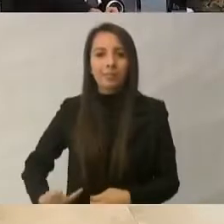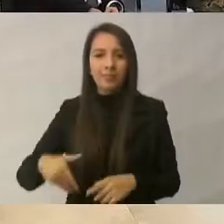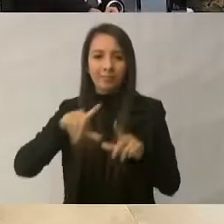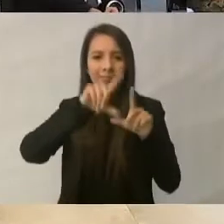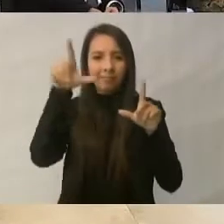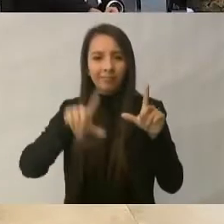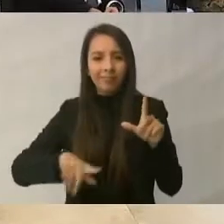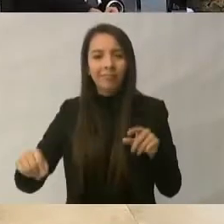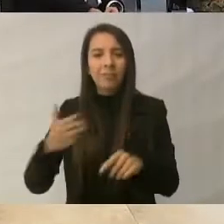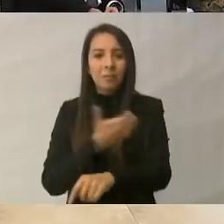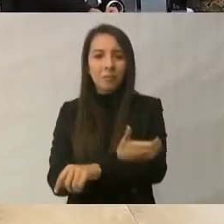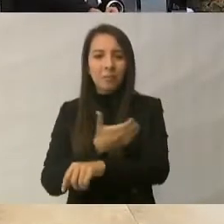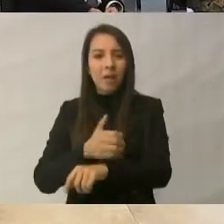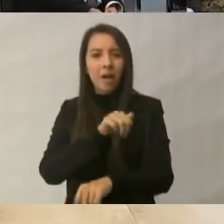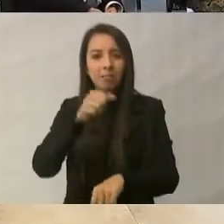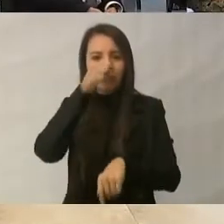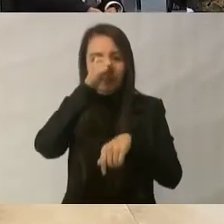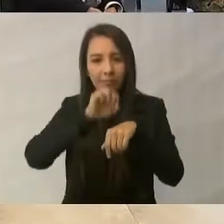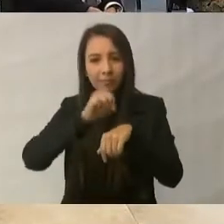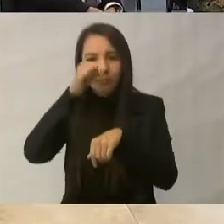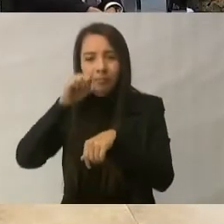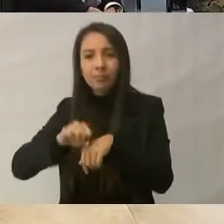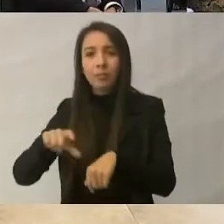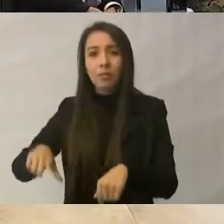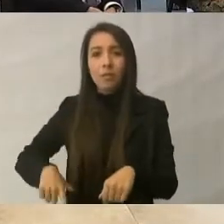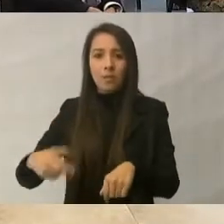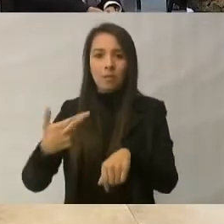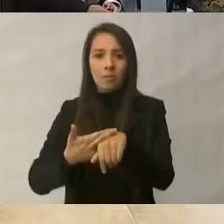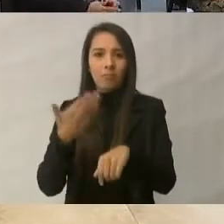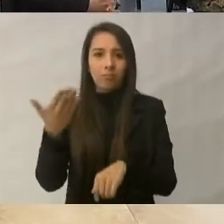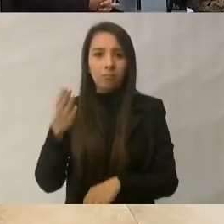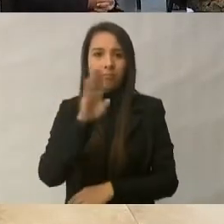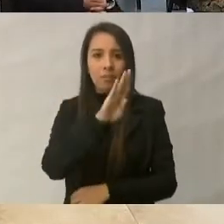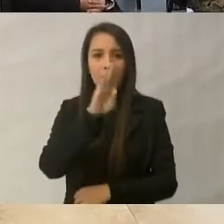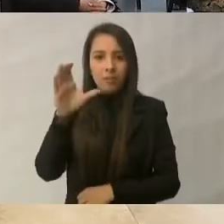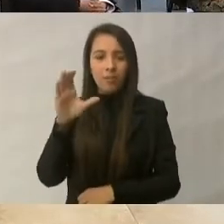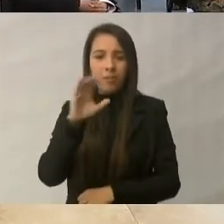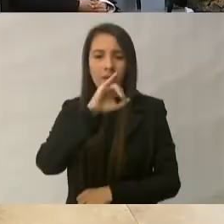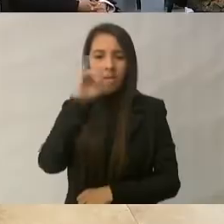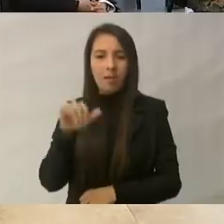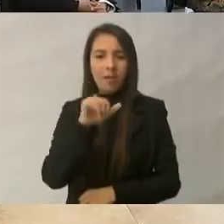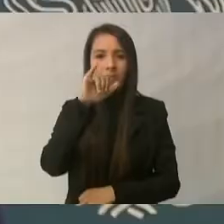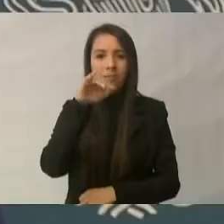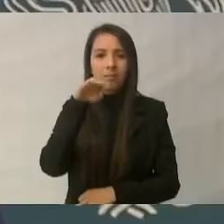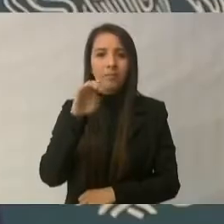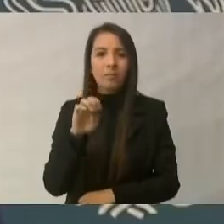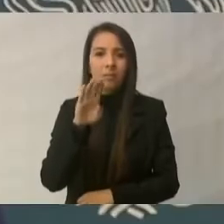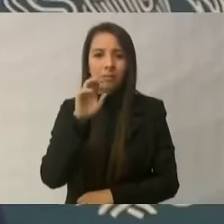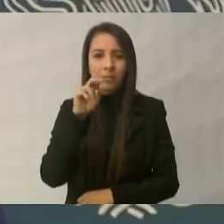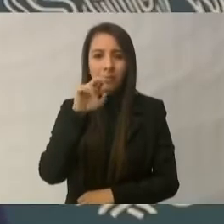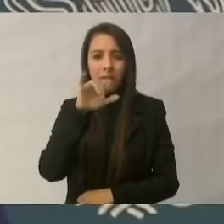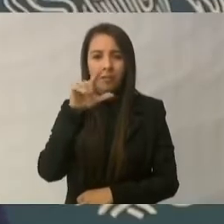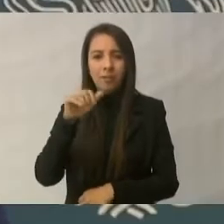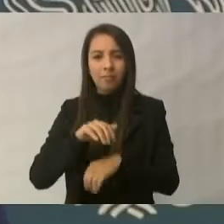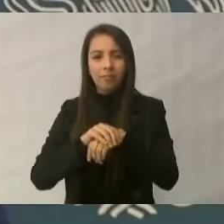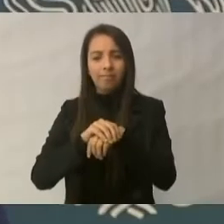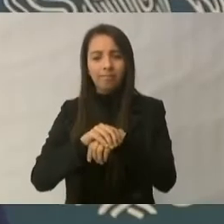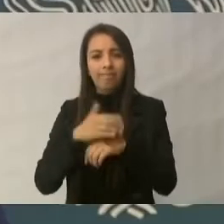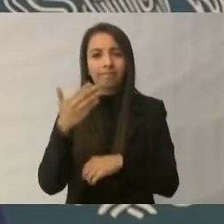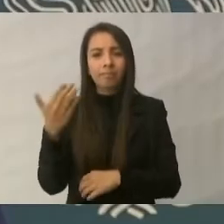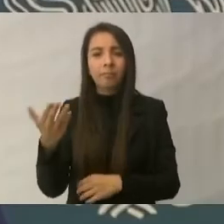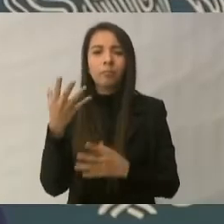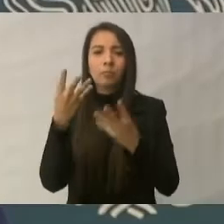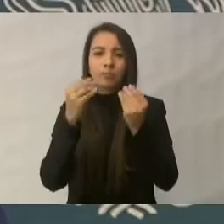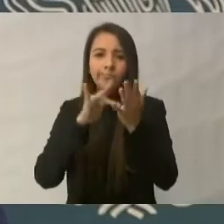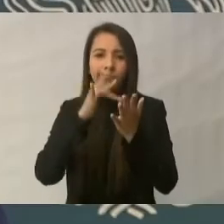secretarios, señor gobernador de Baja California, Jaime Buenilla, nuestro gran amigo. Muchas gracias por sus